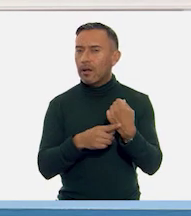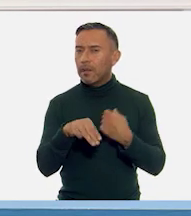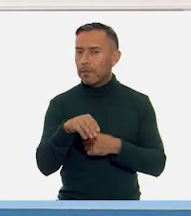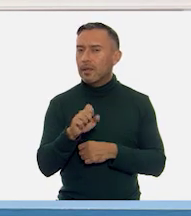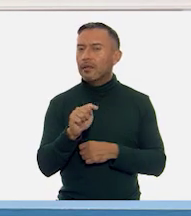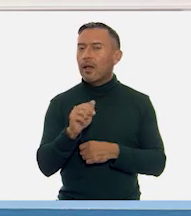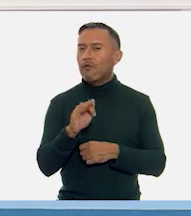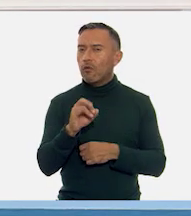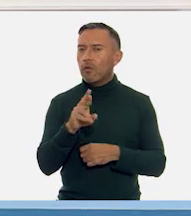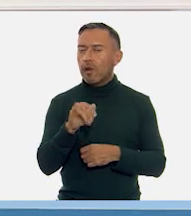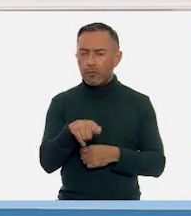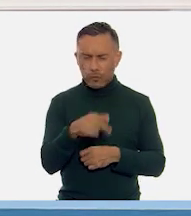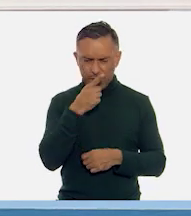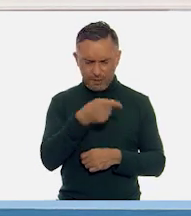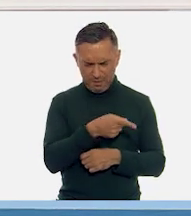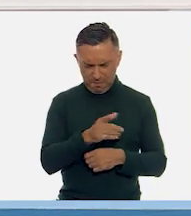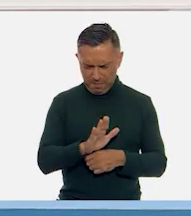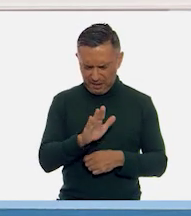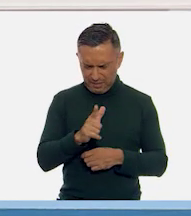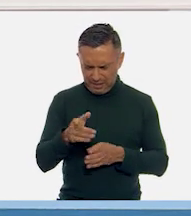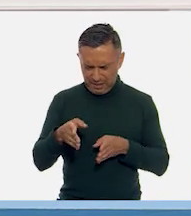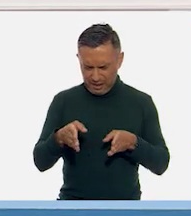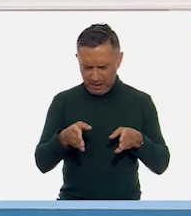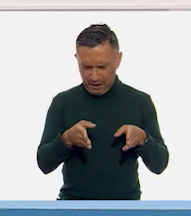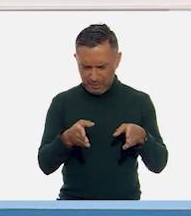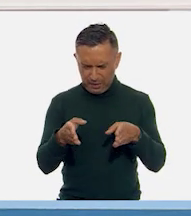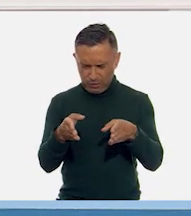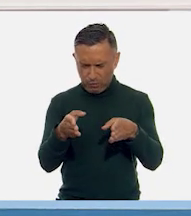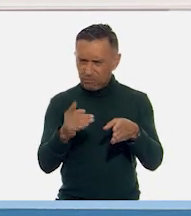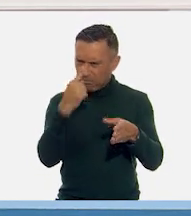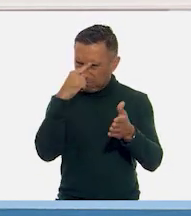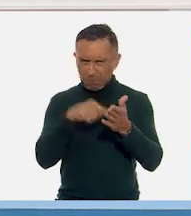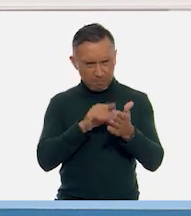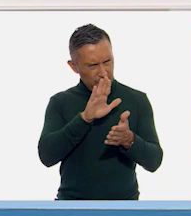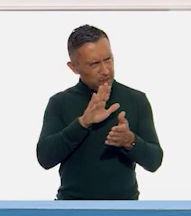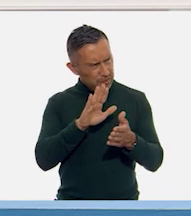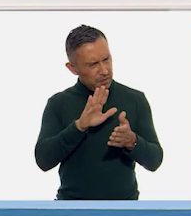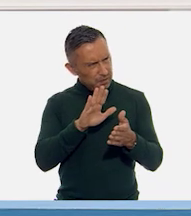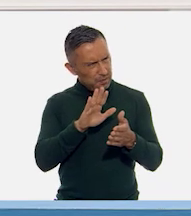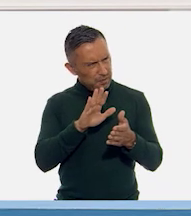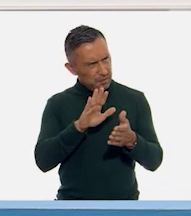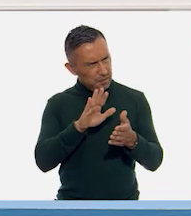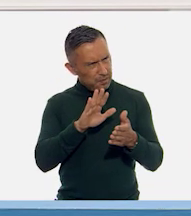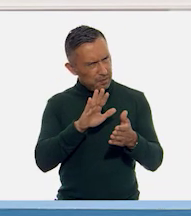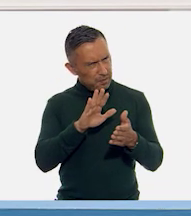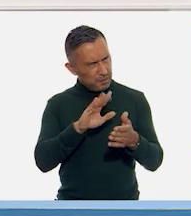camino. Sí, sí, creo que el camino es una metáfora de la vida.